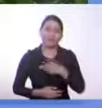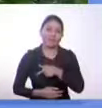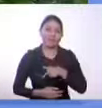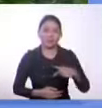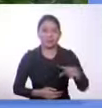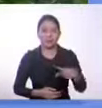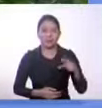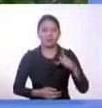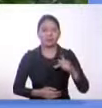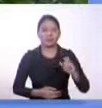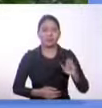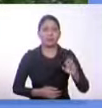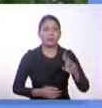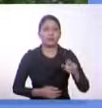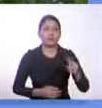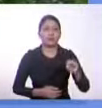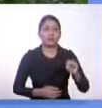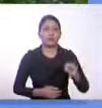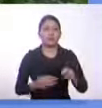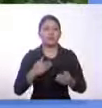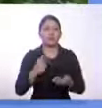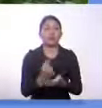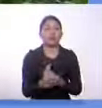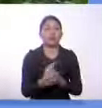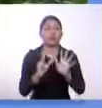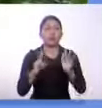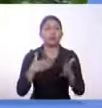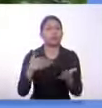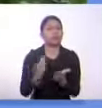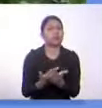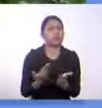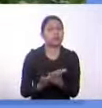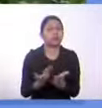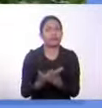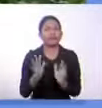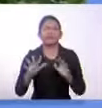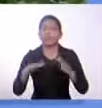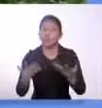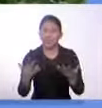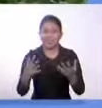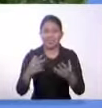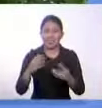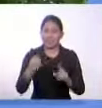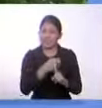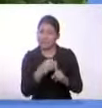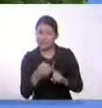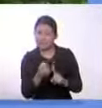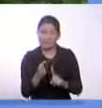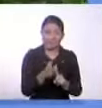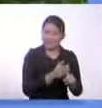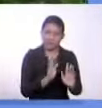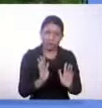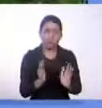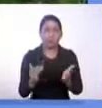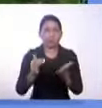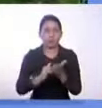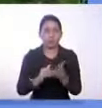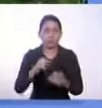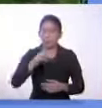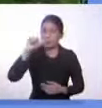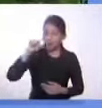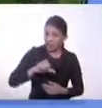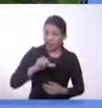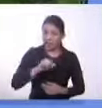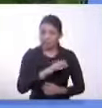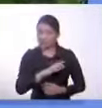Rodríguez y soy estudiante de octavo grado. Y mis propuestas que le doy a Carlos para disminuir el bullying son Reorientar los malos comportamientos